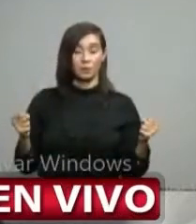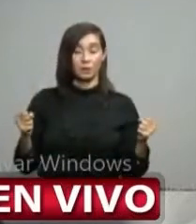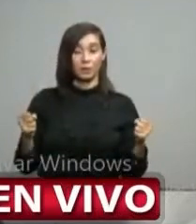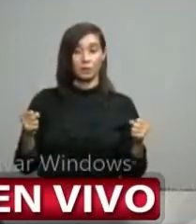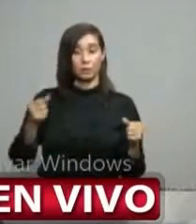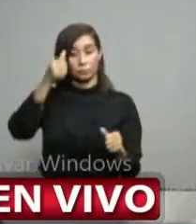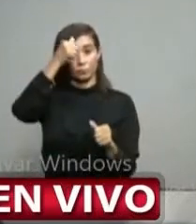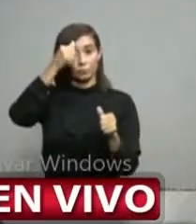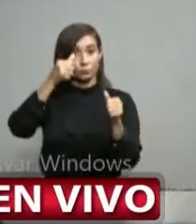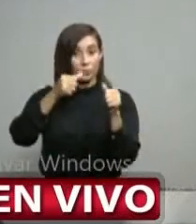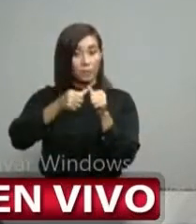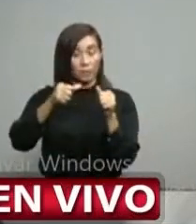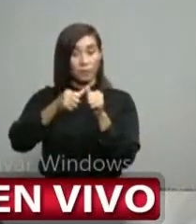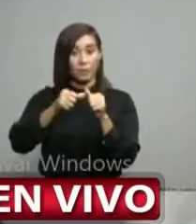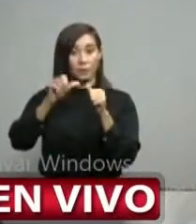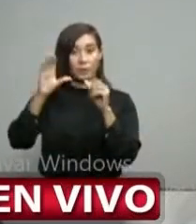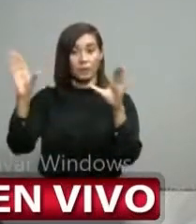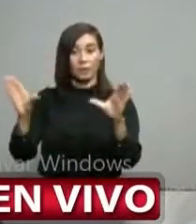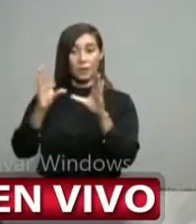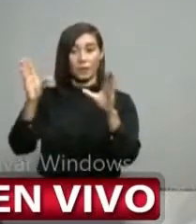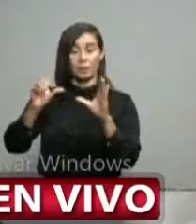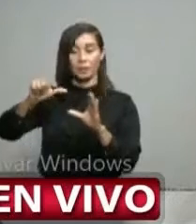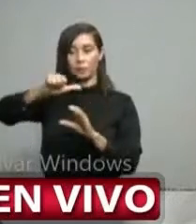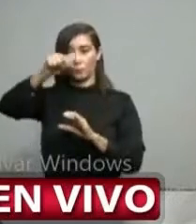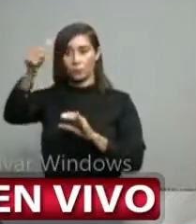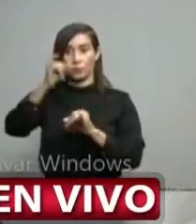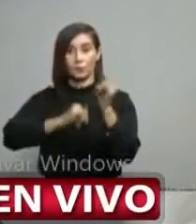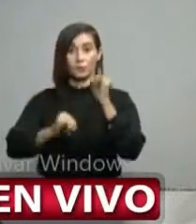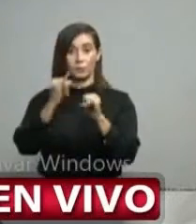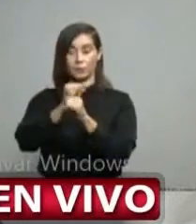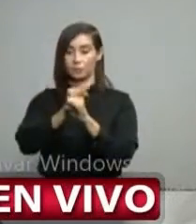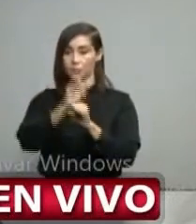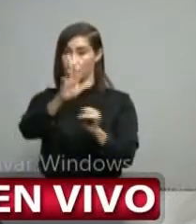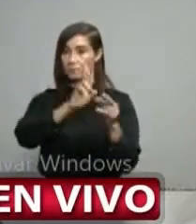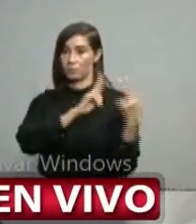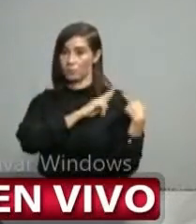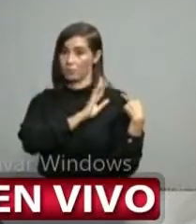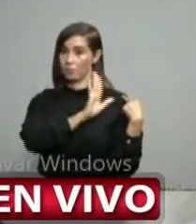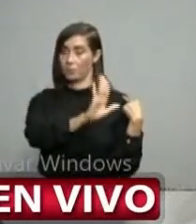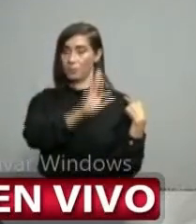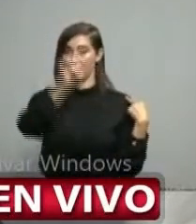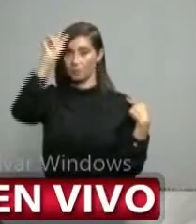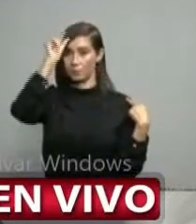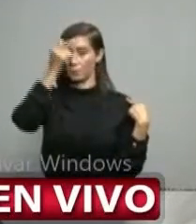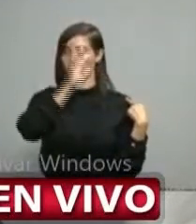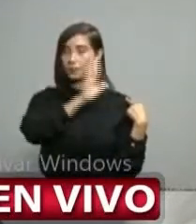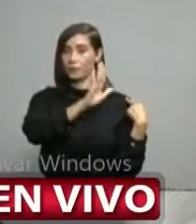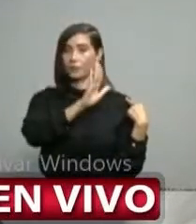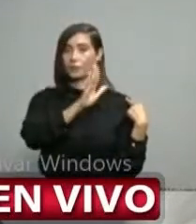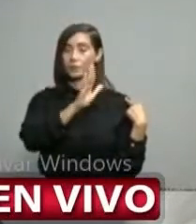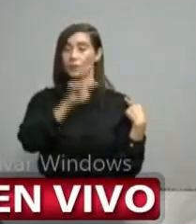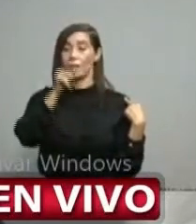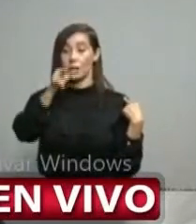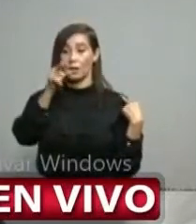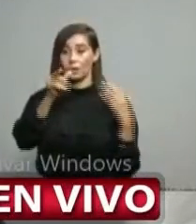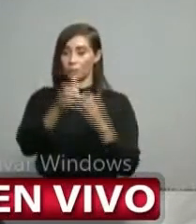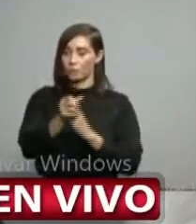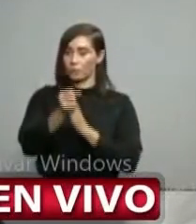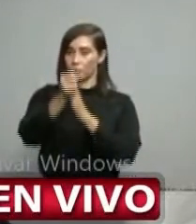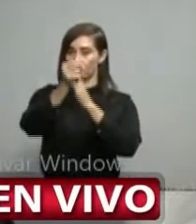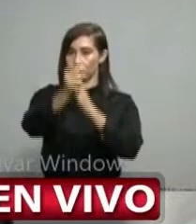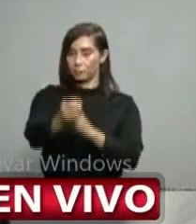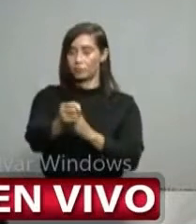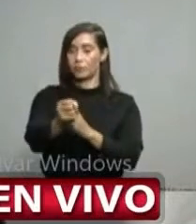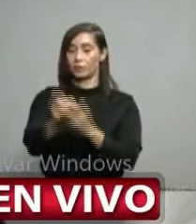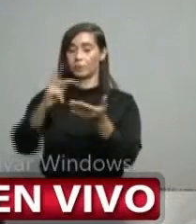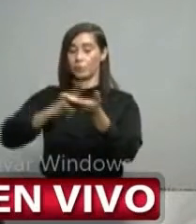actividad es realizada básicamente por otros departamentos del estado que son los que coordinan con